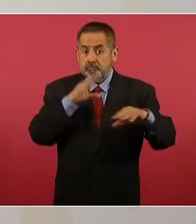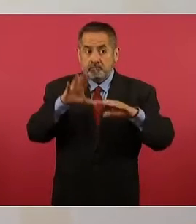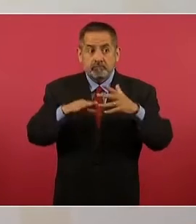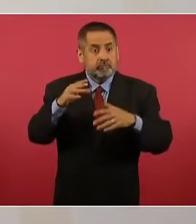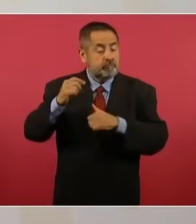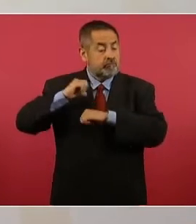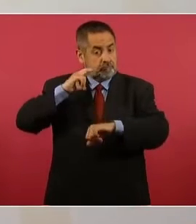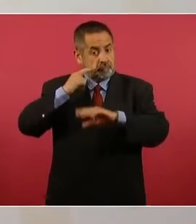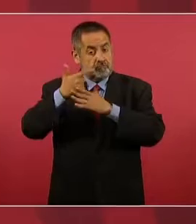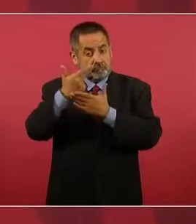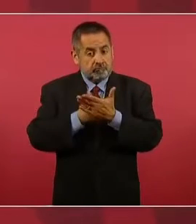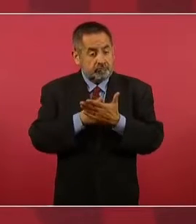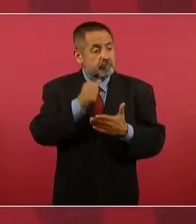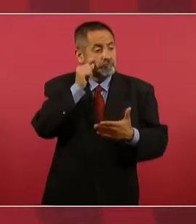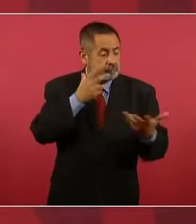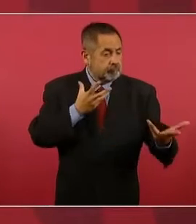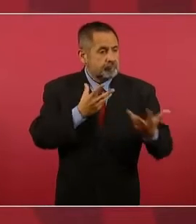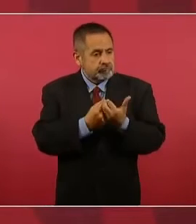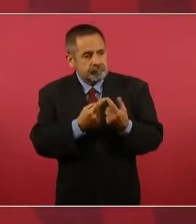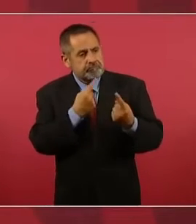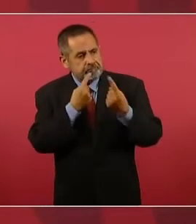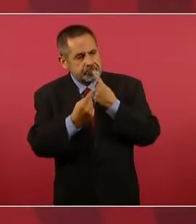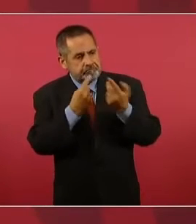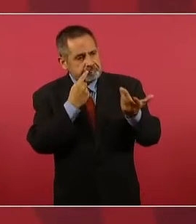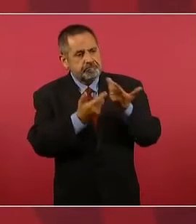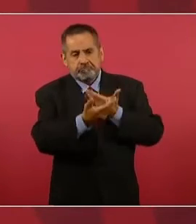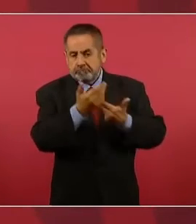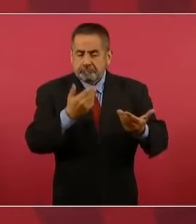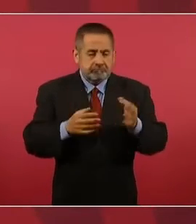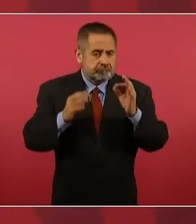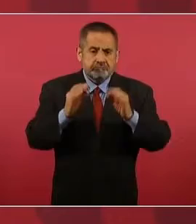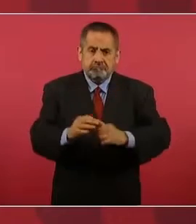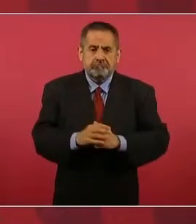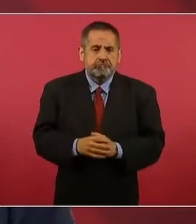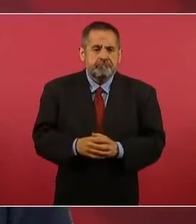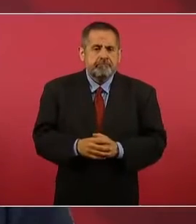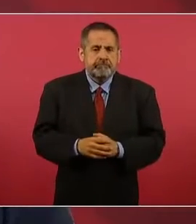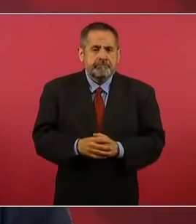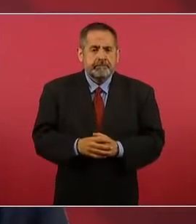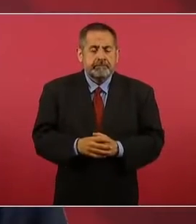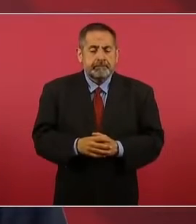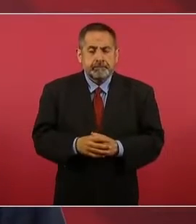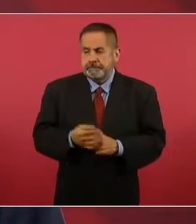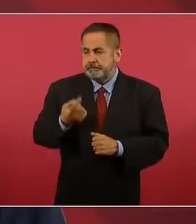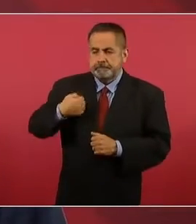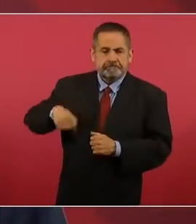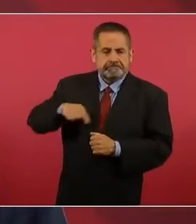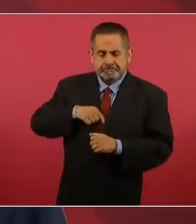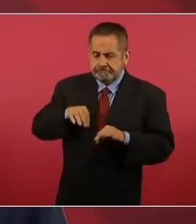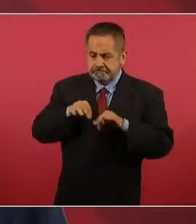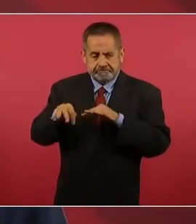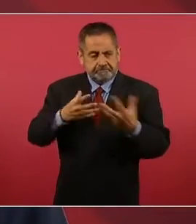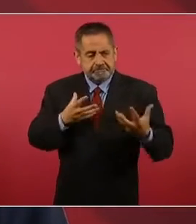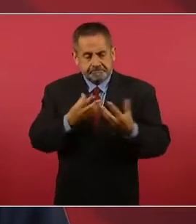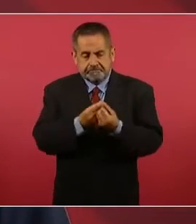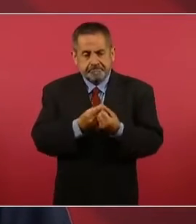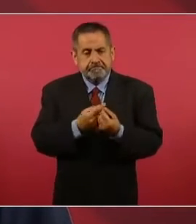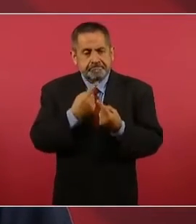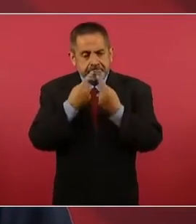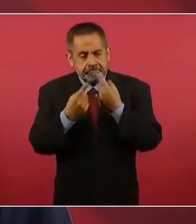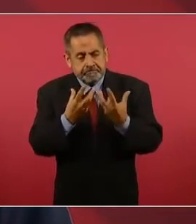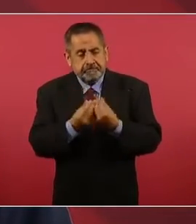y estamos trabajando con ellos